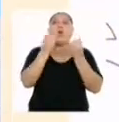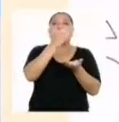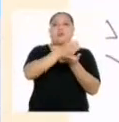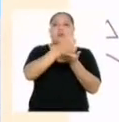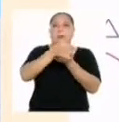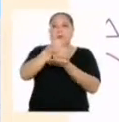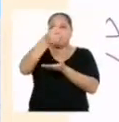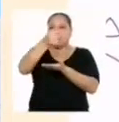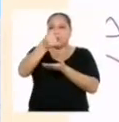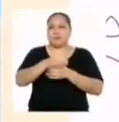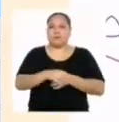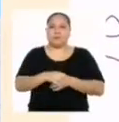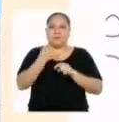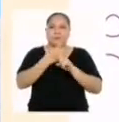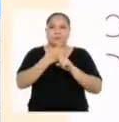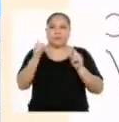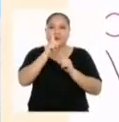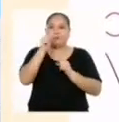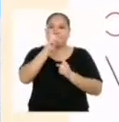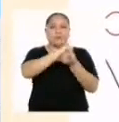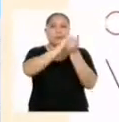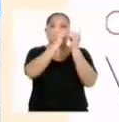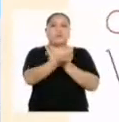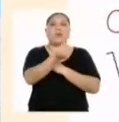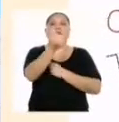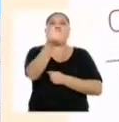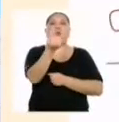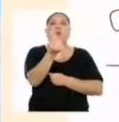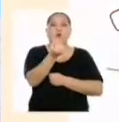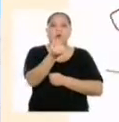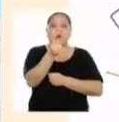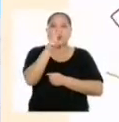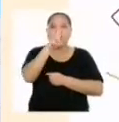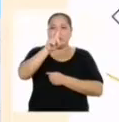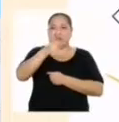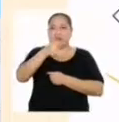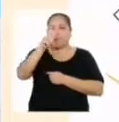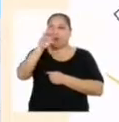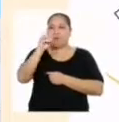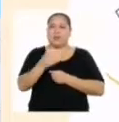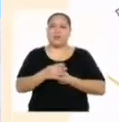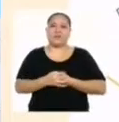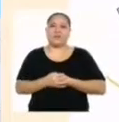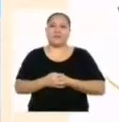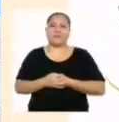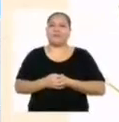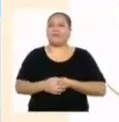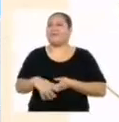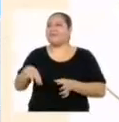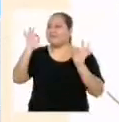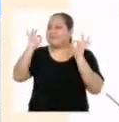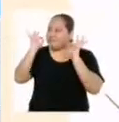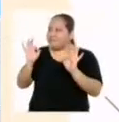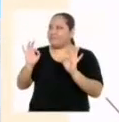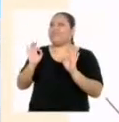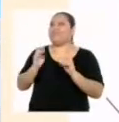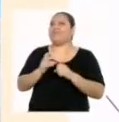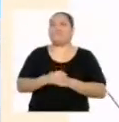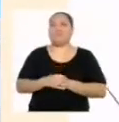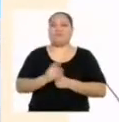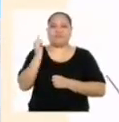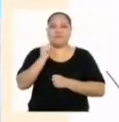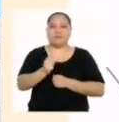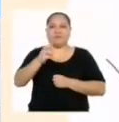de tarros, pero lo que no varía es el precio del tarro, que es 3,20. ¡Exacto!